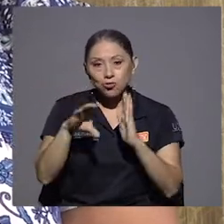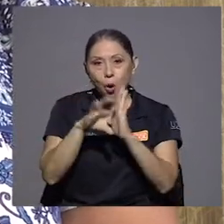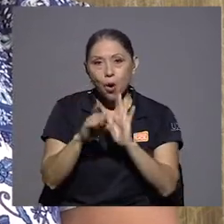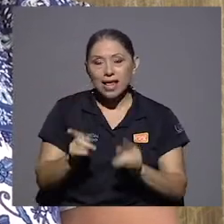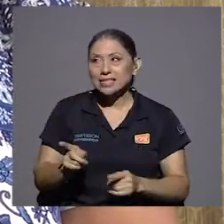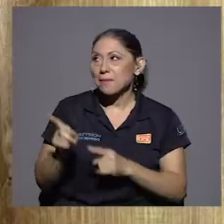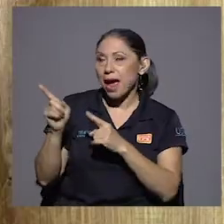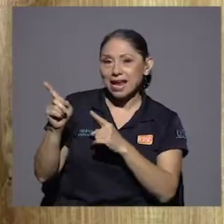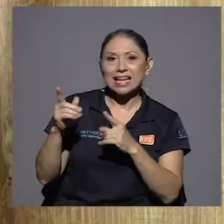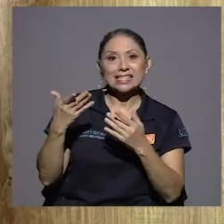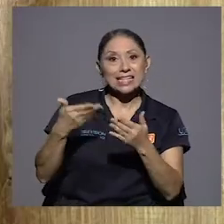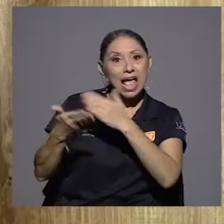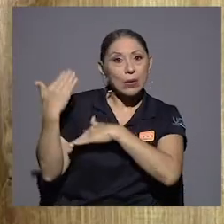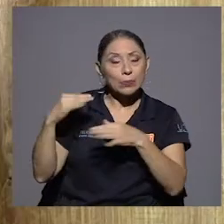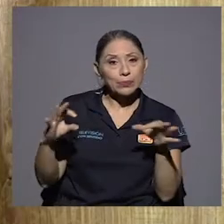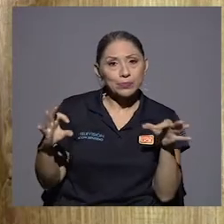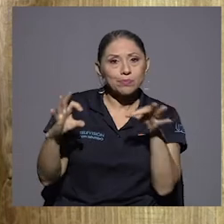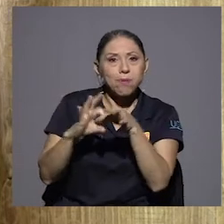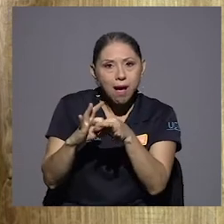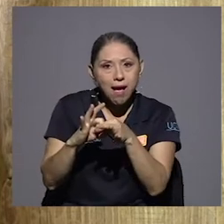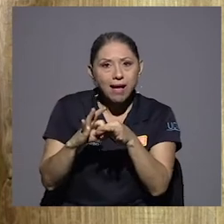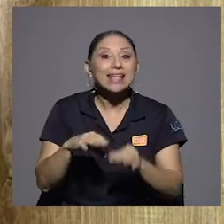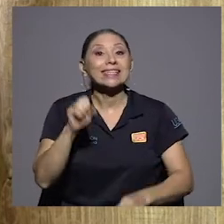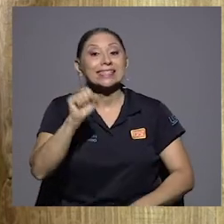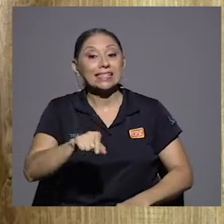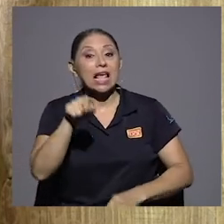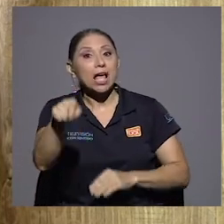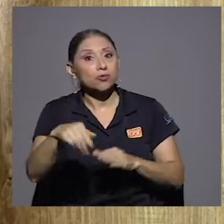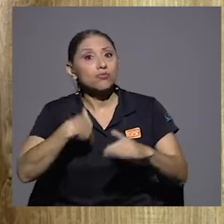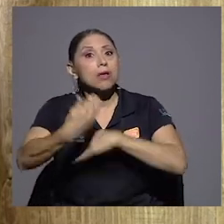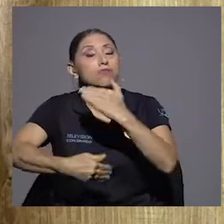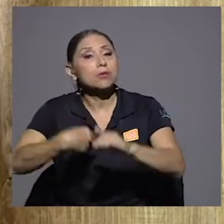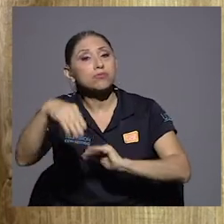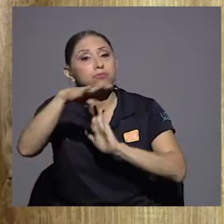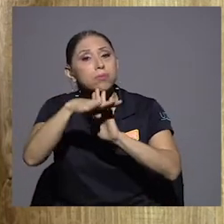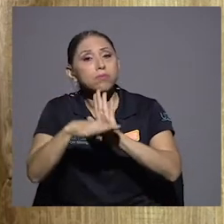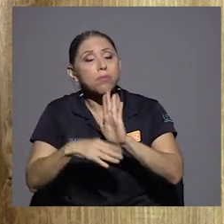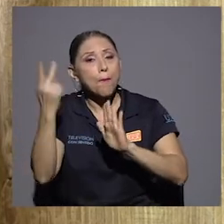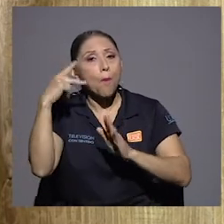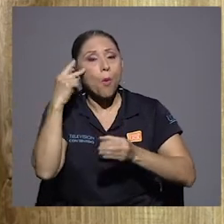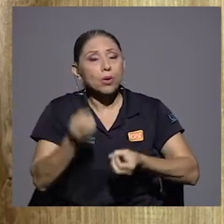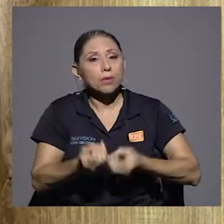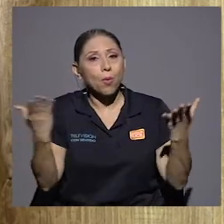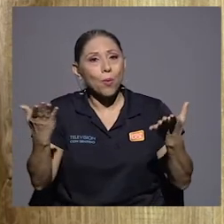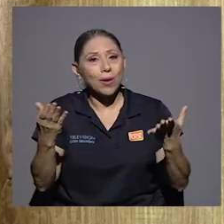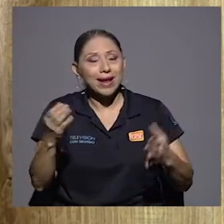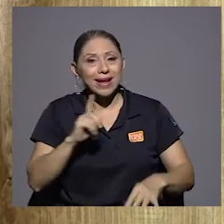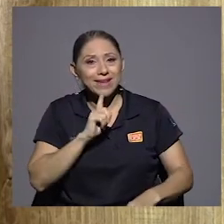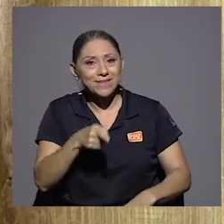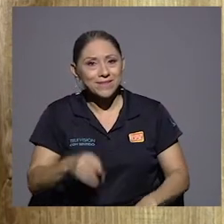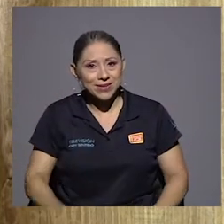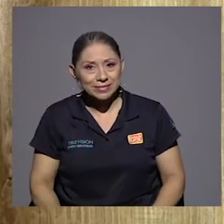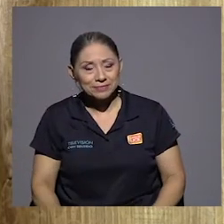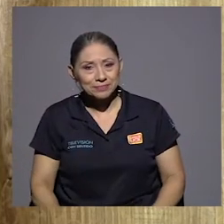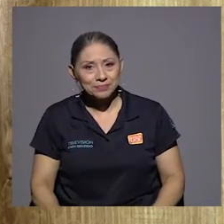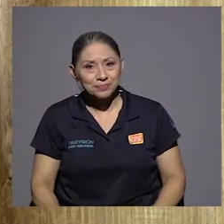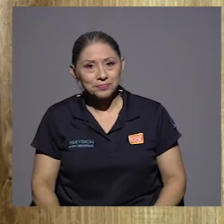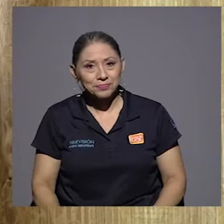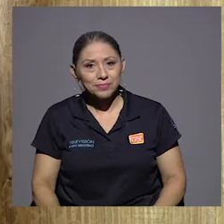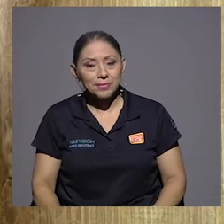hizo. Que se convirtió en política pública también en un momento determinado. ¿Verdad? Y